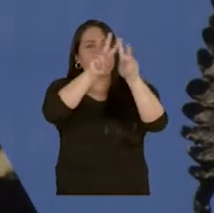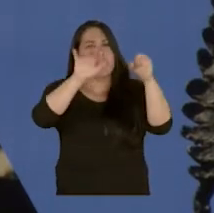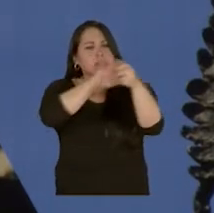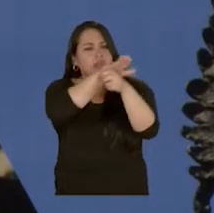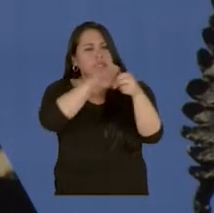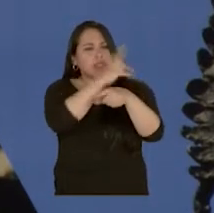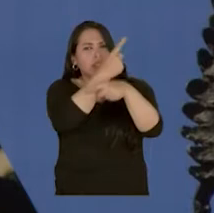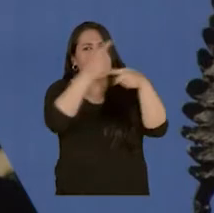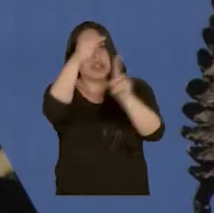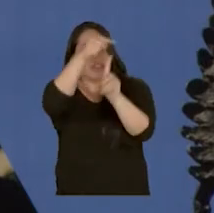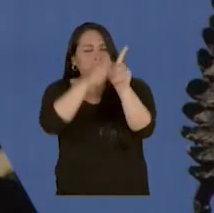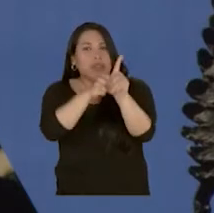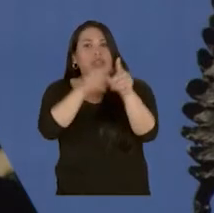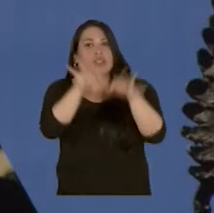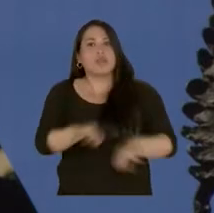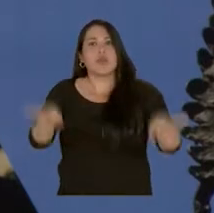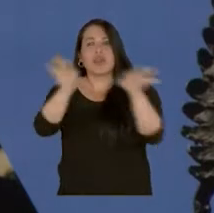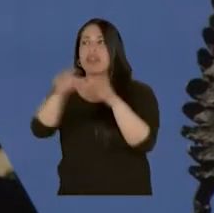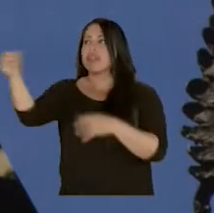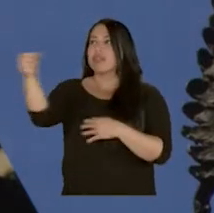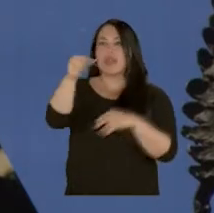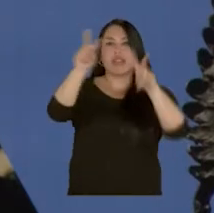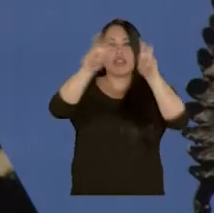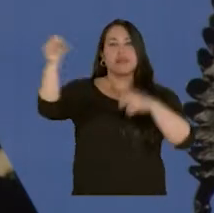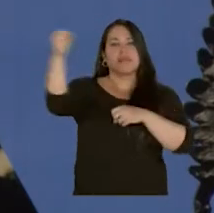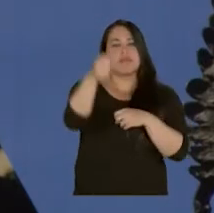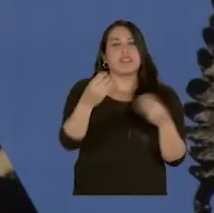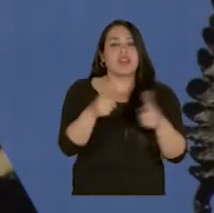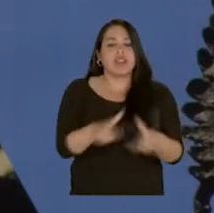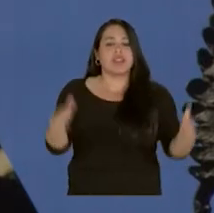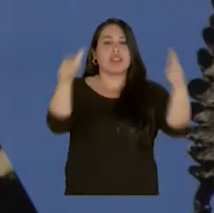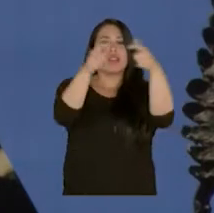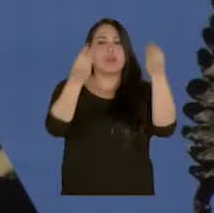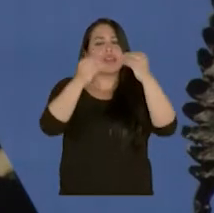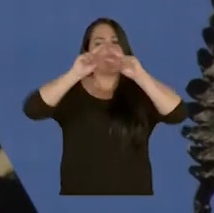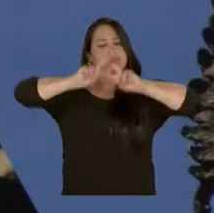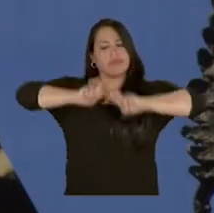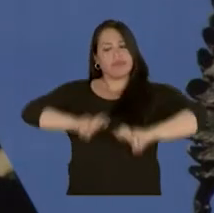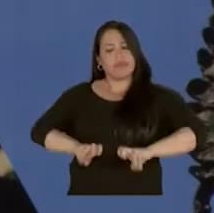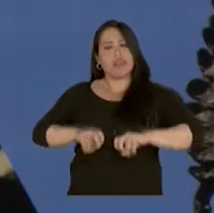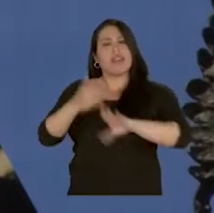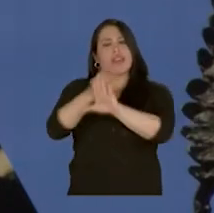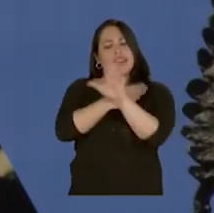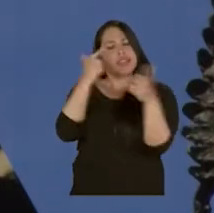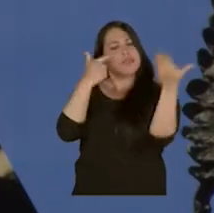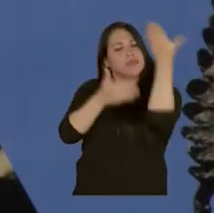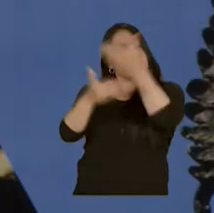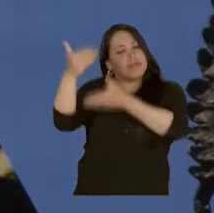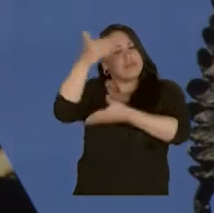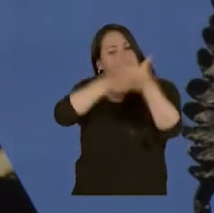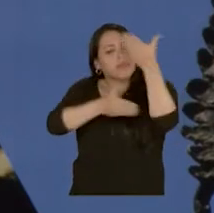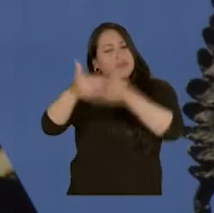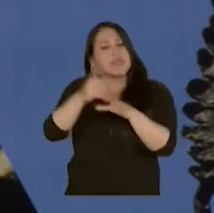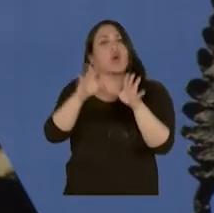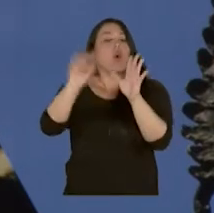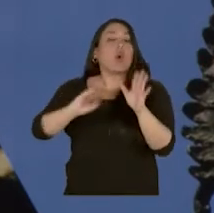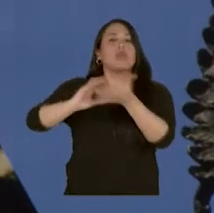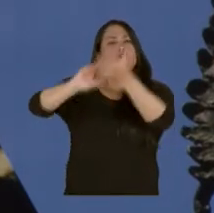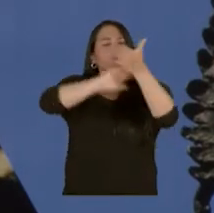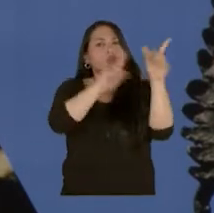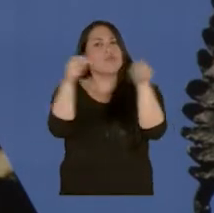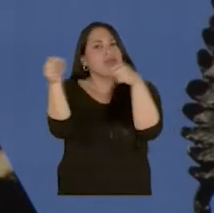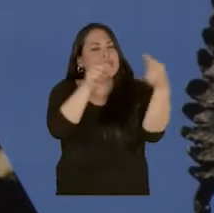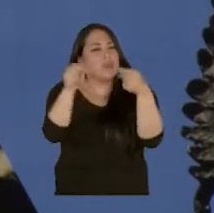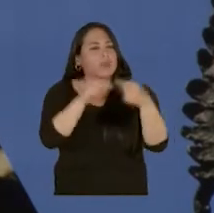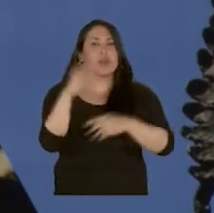en esas semanas y que ameritan ser traídos al Congreso para examinarlos, para analizarlos, para hablar sobre ellos, para